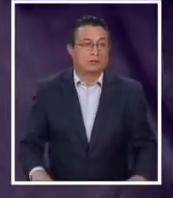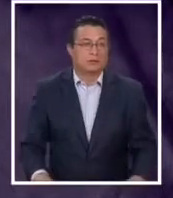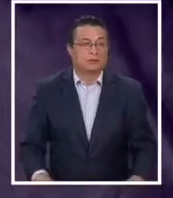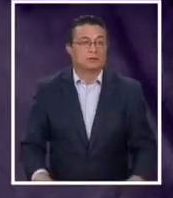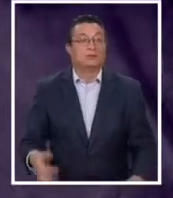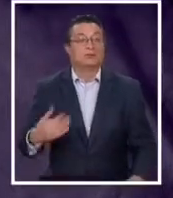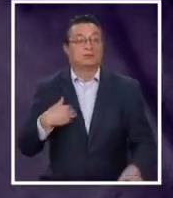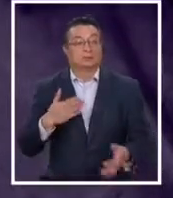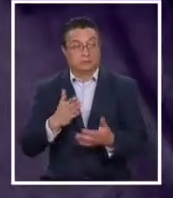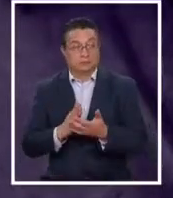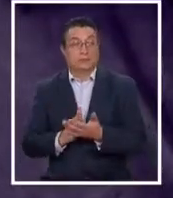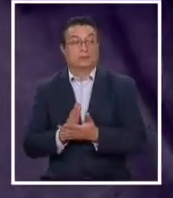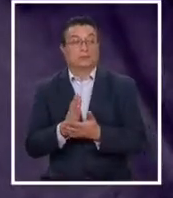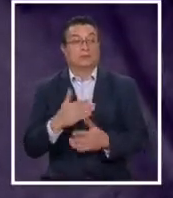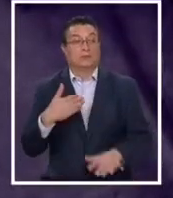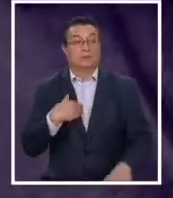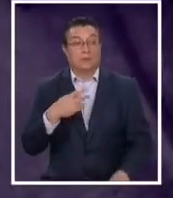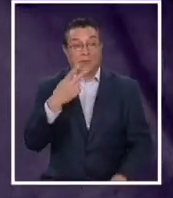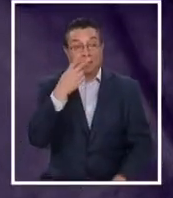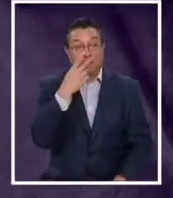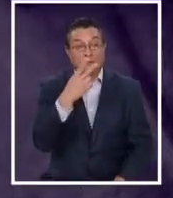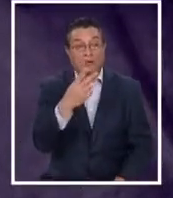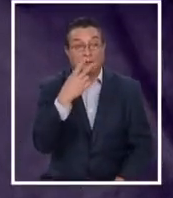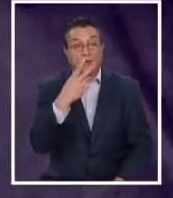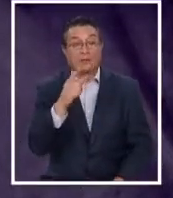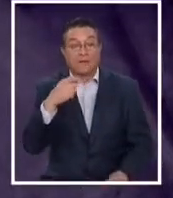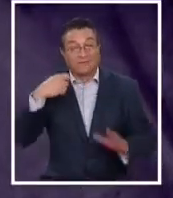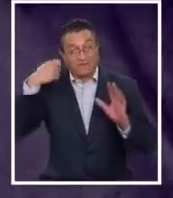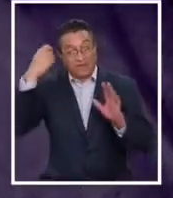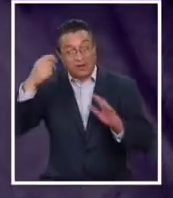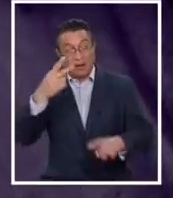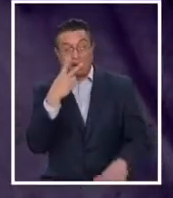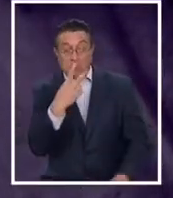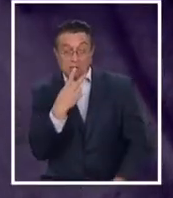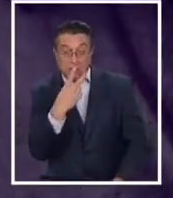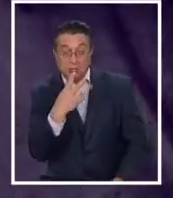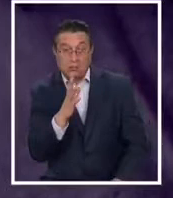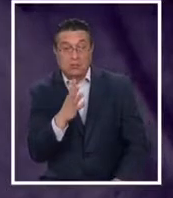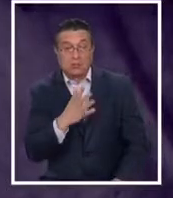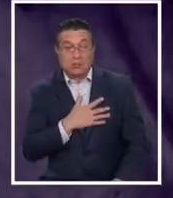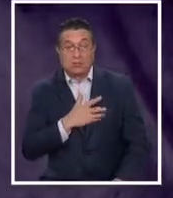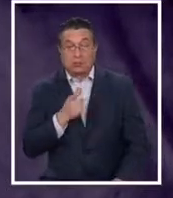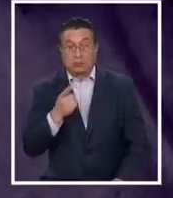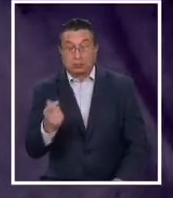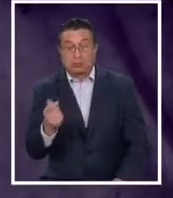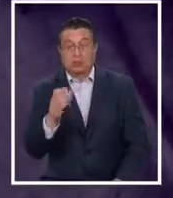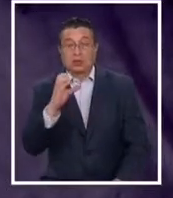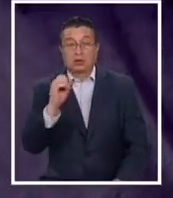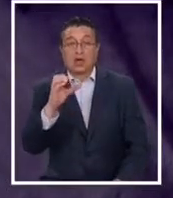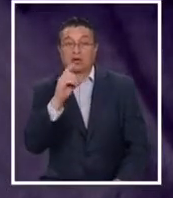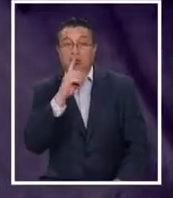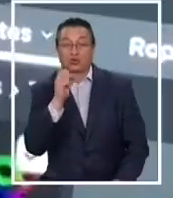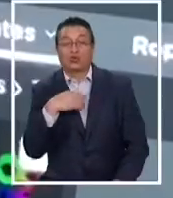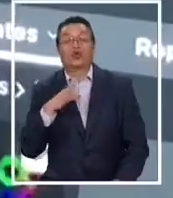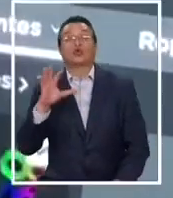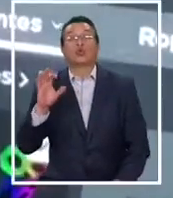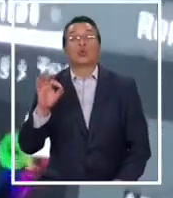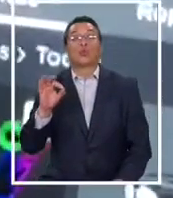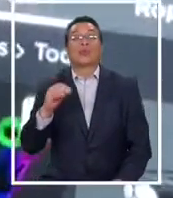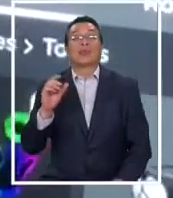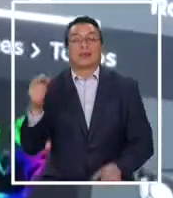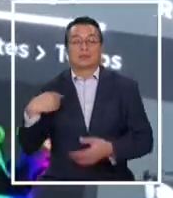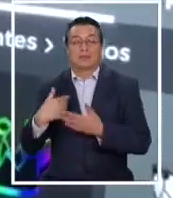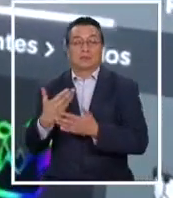Empecé viendo unos videos y me compré este cactus por 50 Roblox. Después